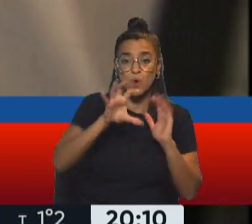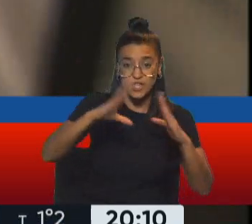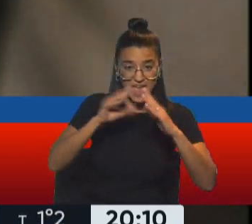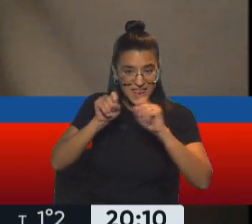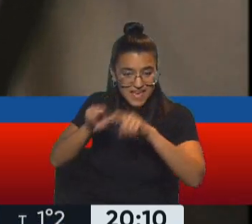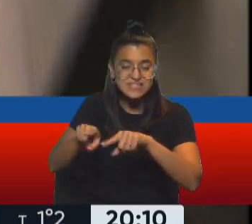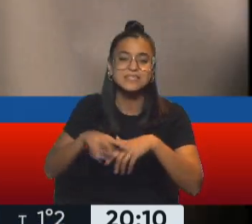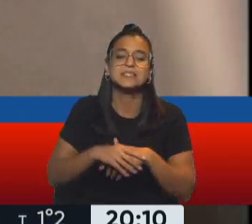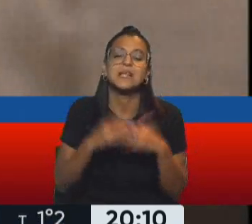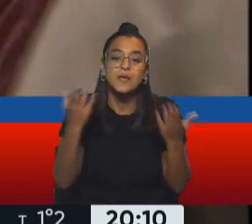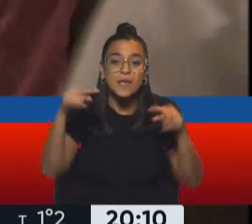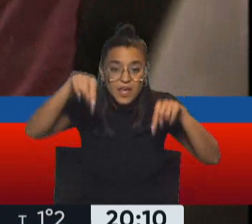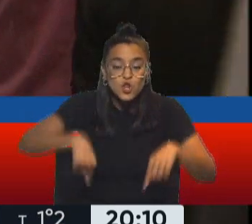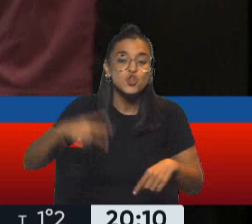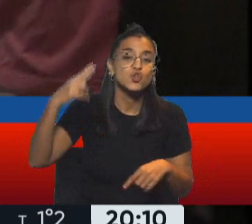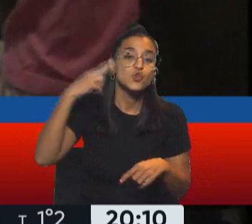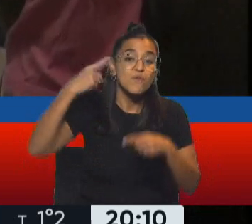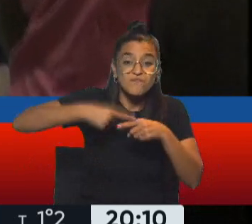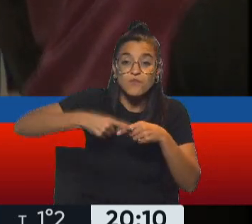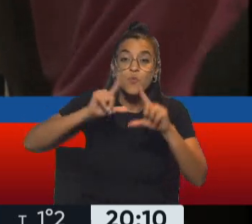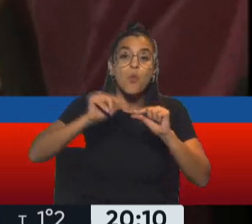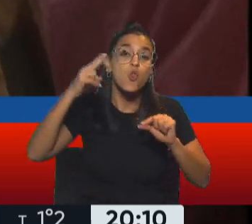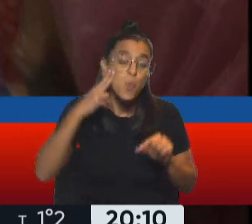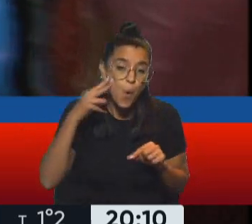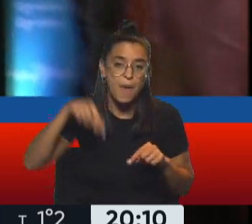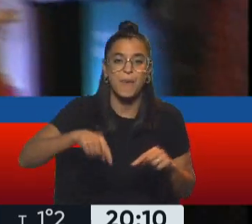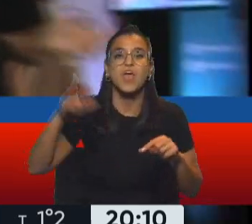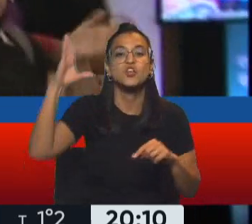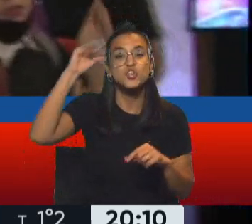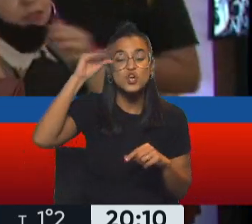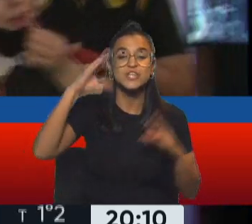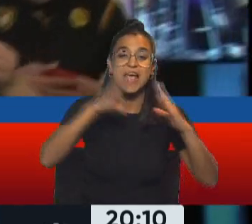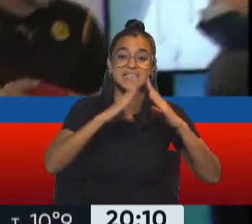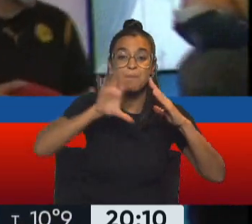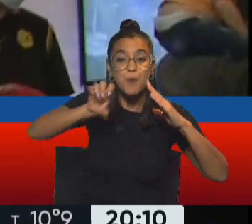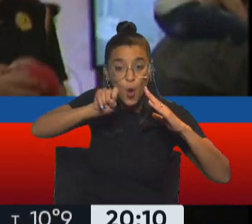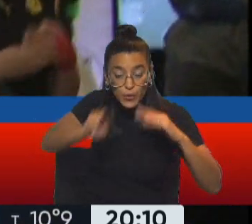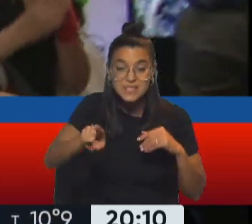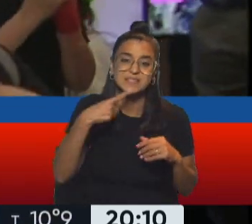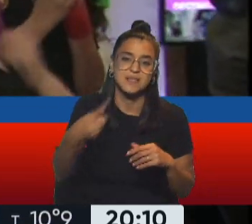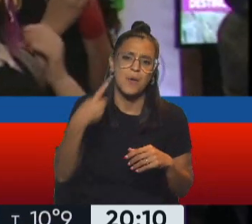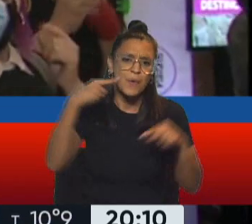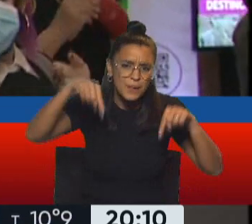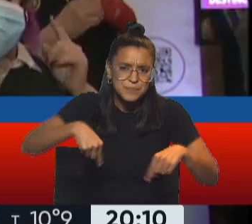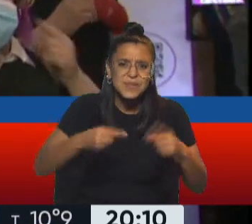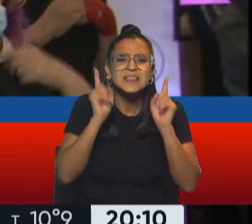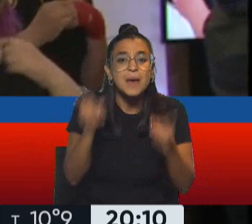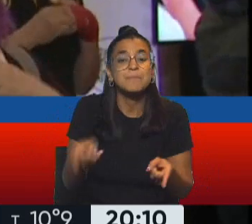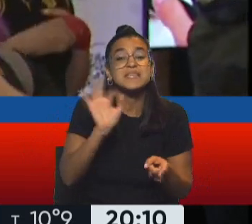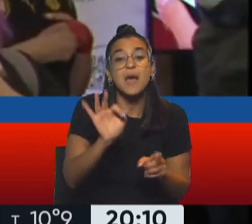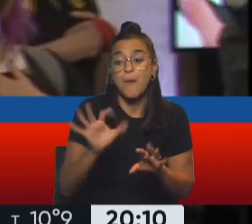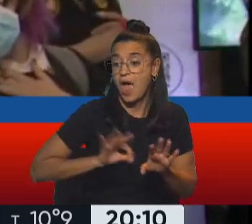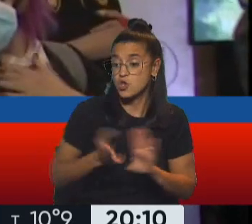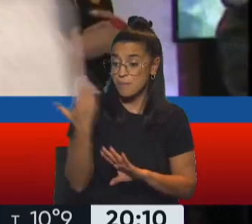Aires. Esta novena edición de la Noche de las Casas de Provincias se está viviendo a pleno, teniendo en cuenta que el año